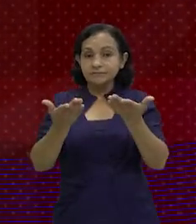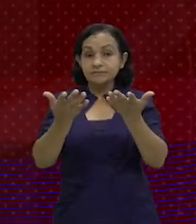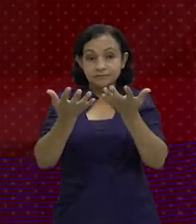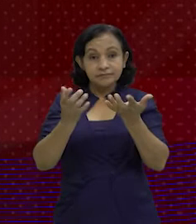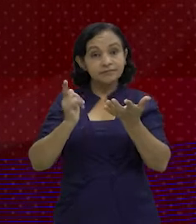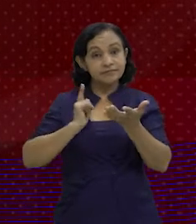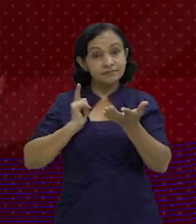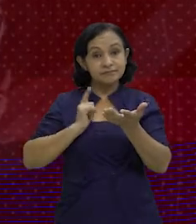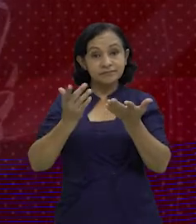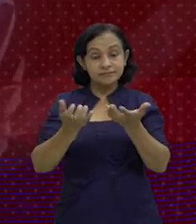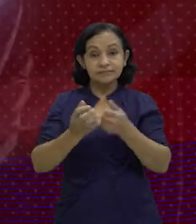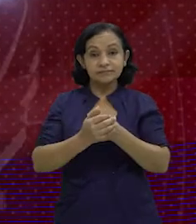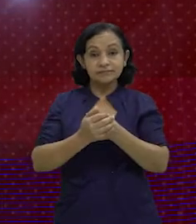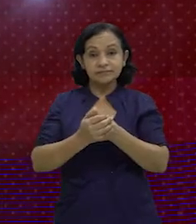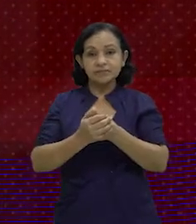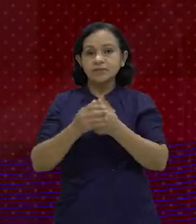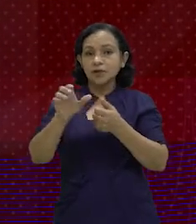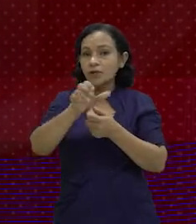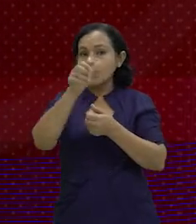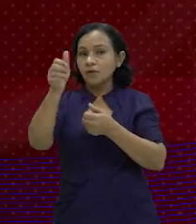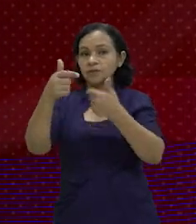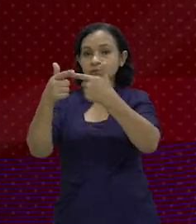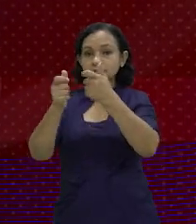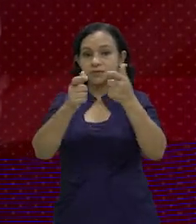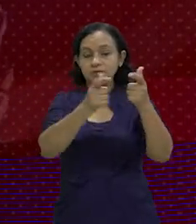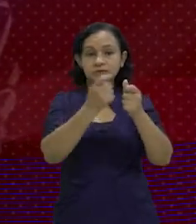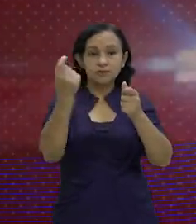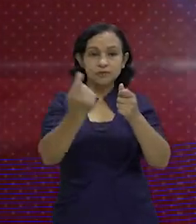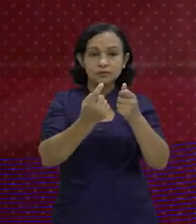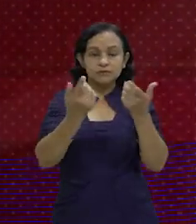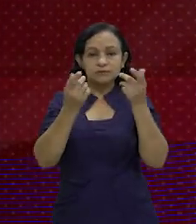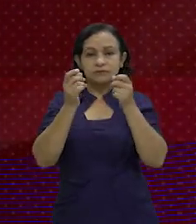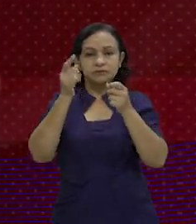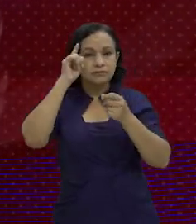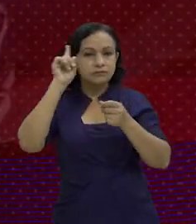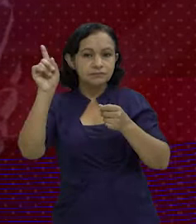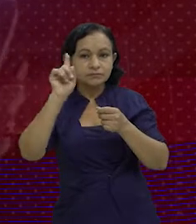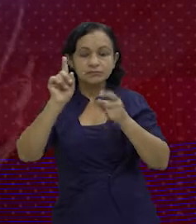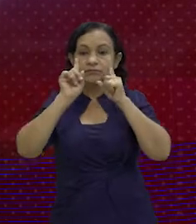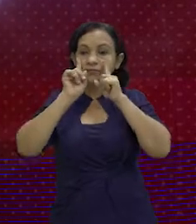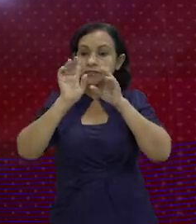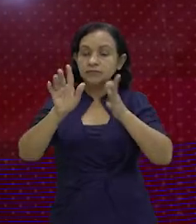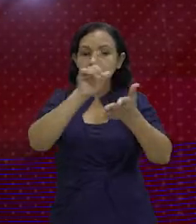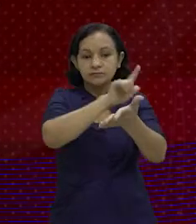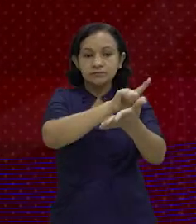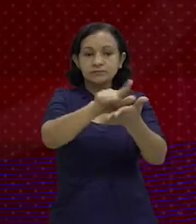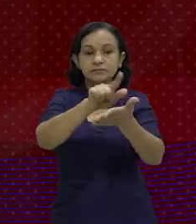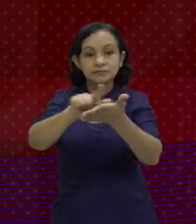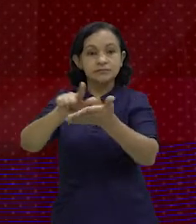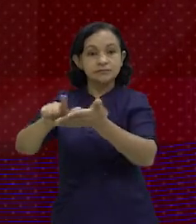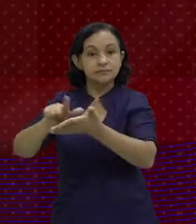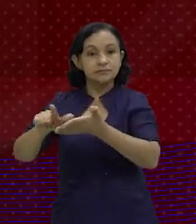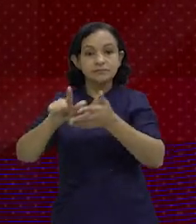la llegada al punto. Hay otros actores que también llegan y quizás de repente nos descuidamos, entonces tenemos que estarle dando limpieza